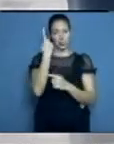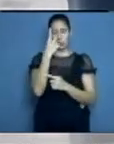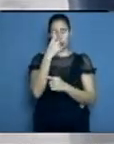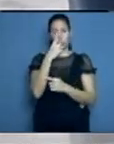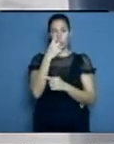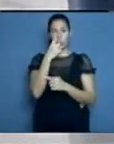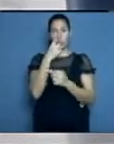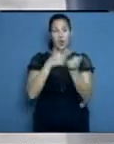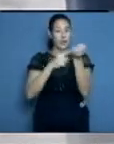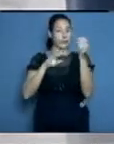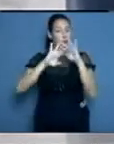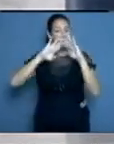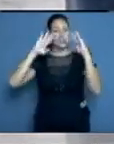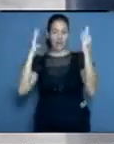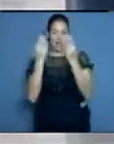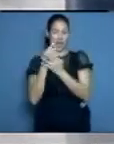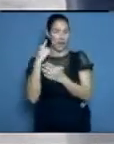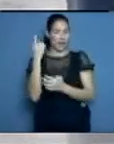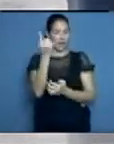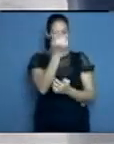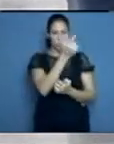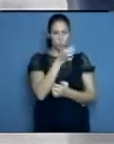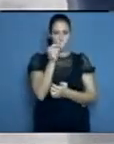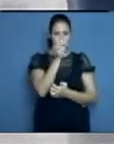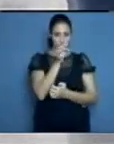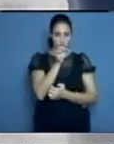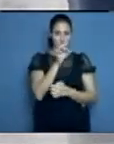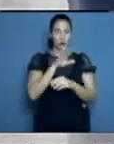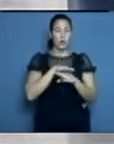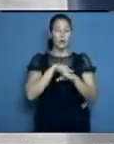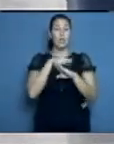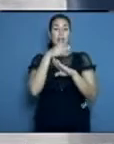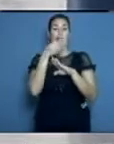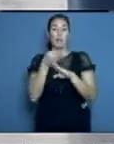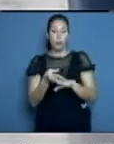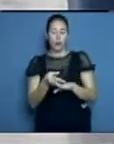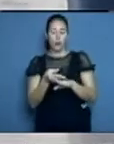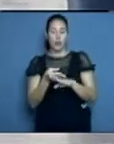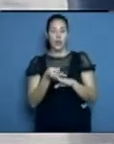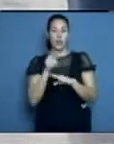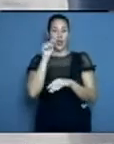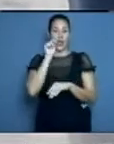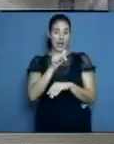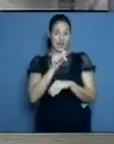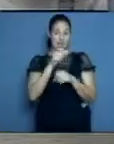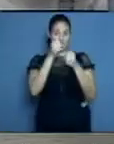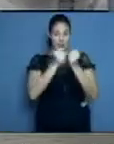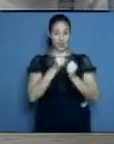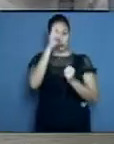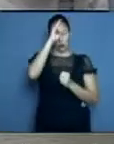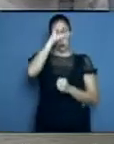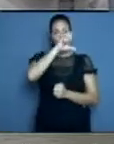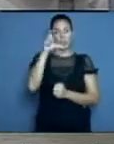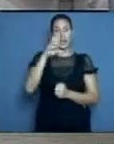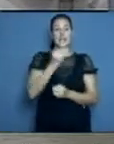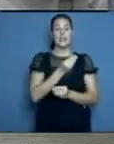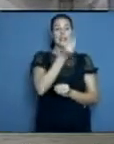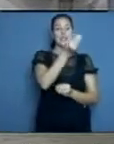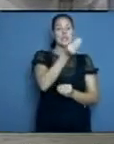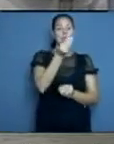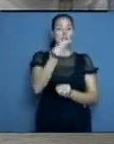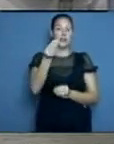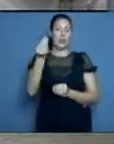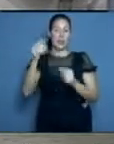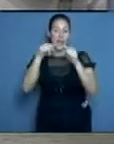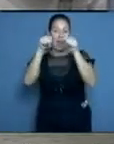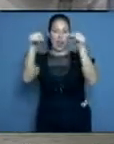vez que llegan los medicamentos ahí es por el pedido de farmacia hacia la sala. ¿Qué sucede con esto en este caso? Como sabemos que están en zona roja,